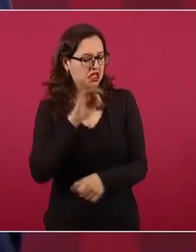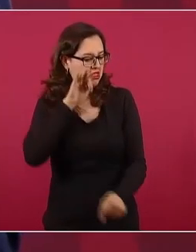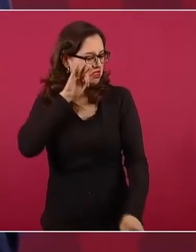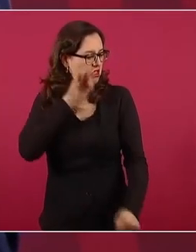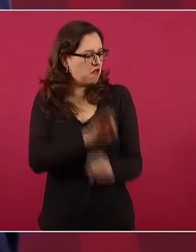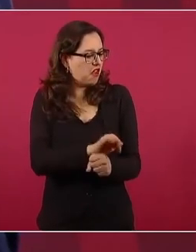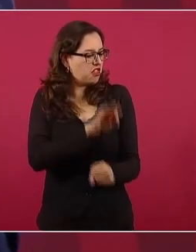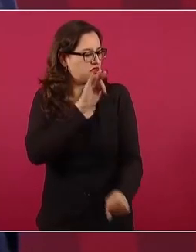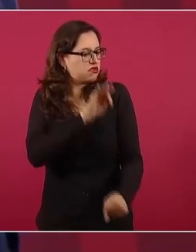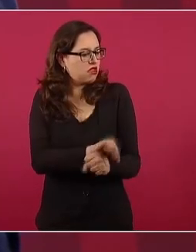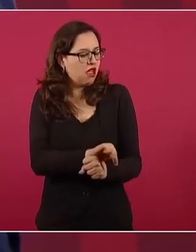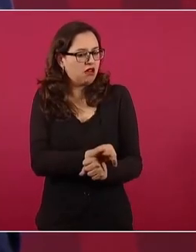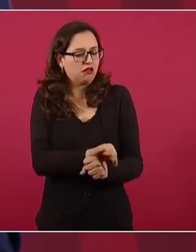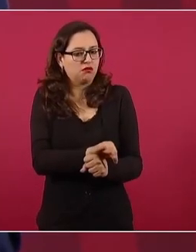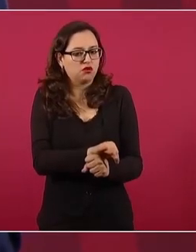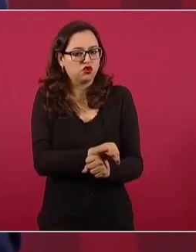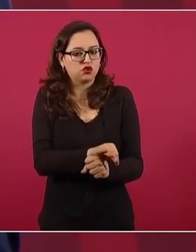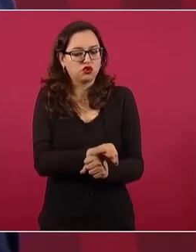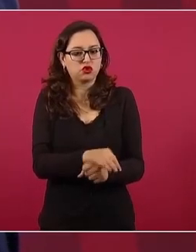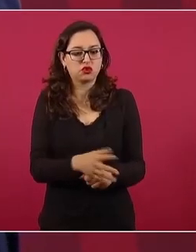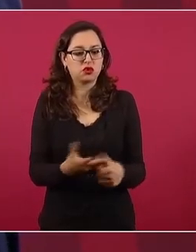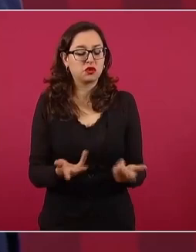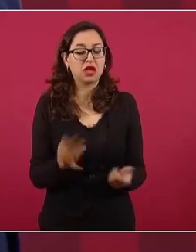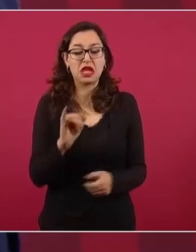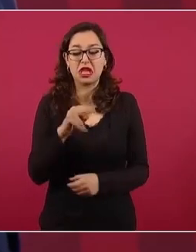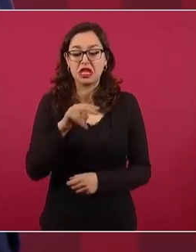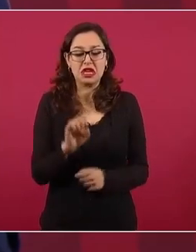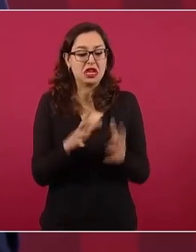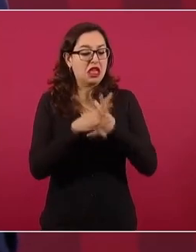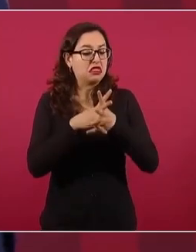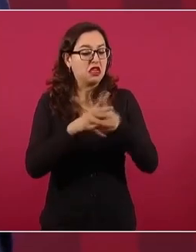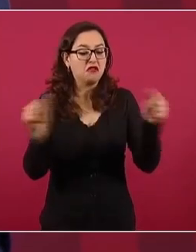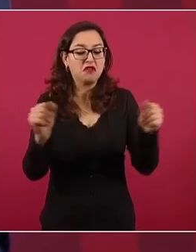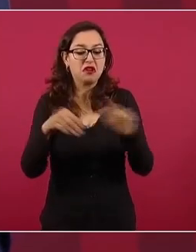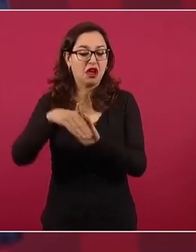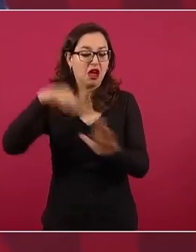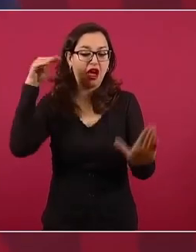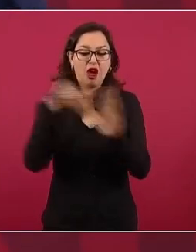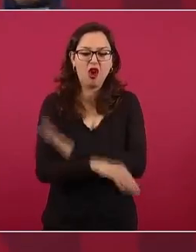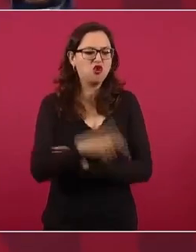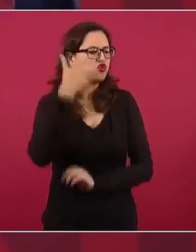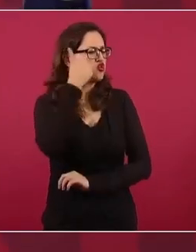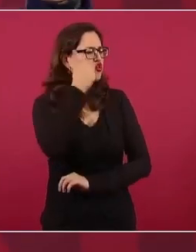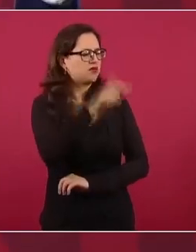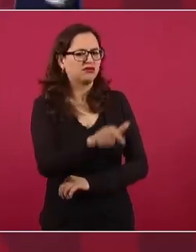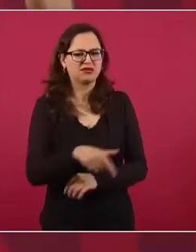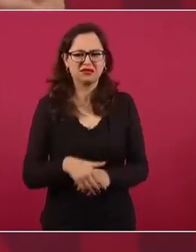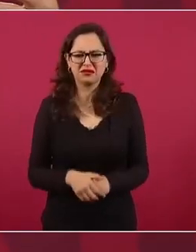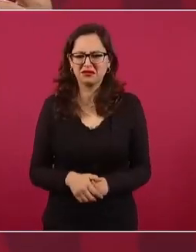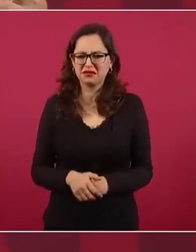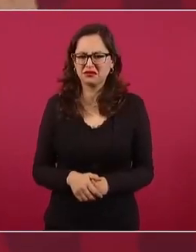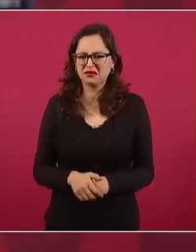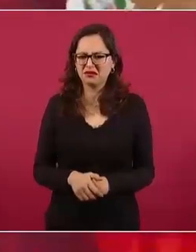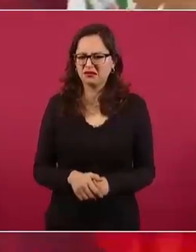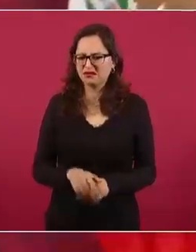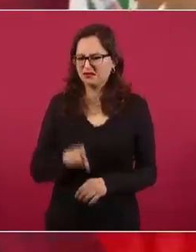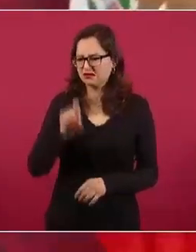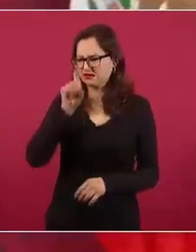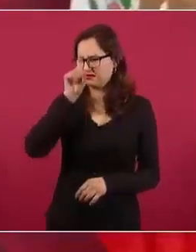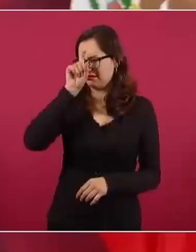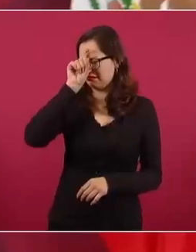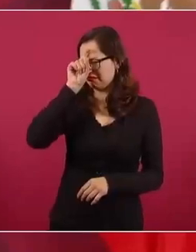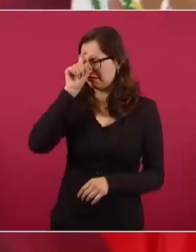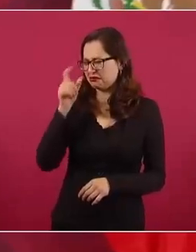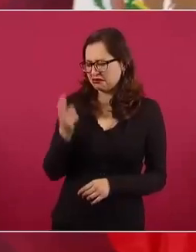no queremos que desaparezca o que se destruya. O sea, ¿quién sabe qué idea